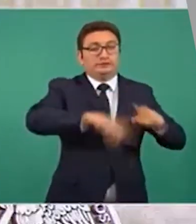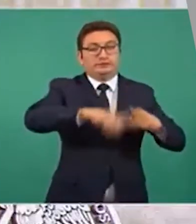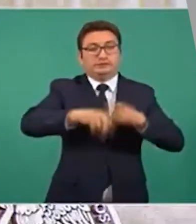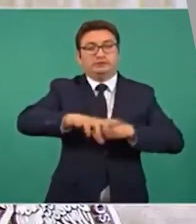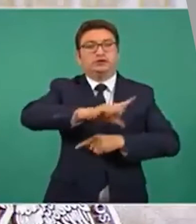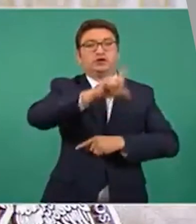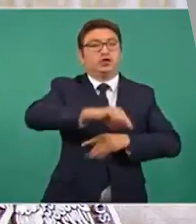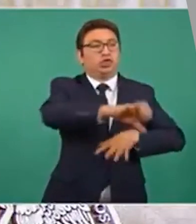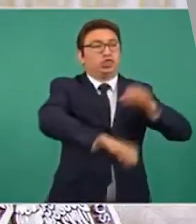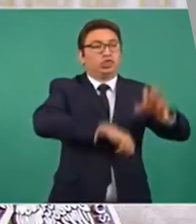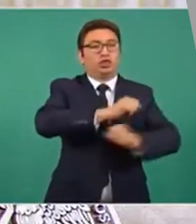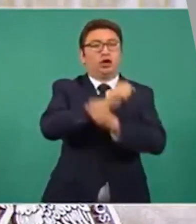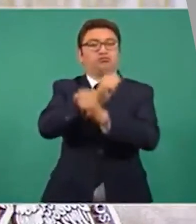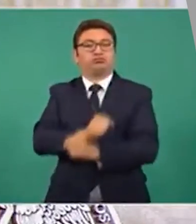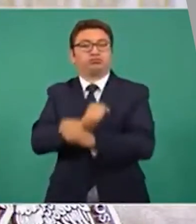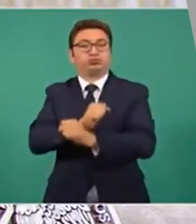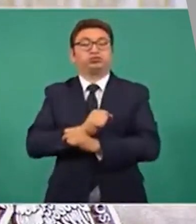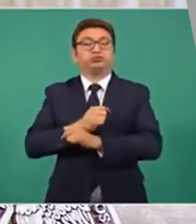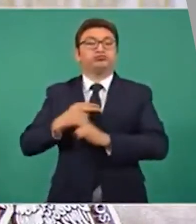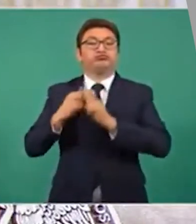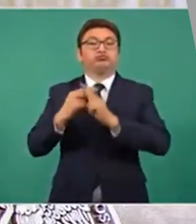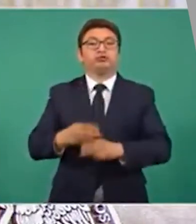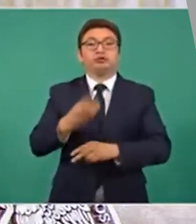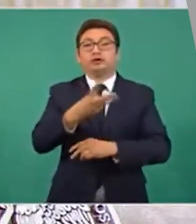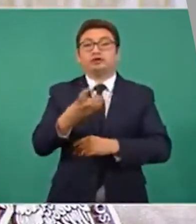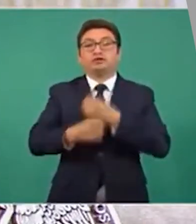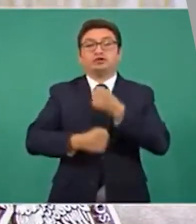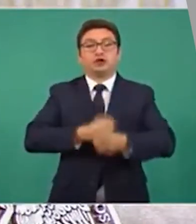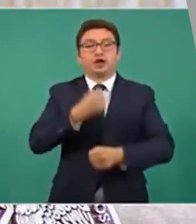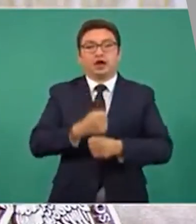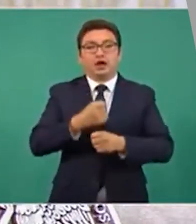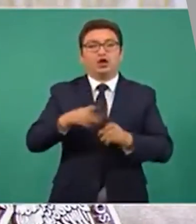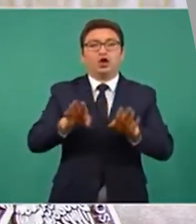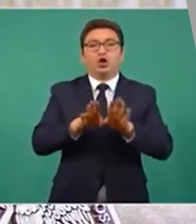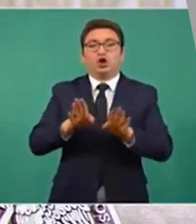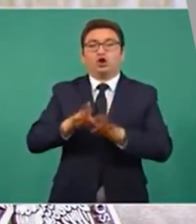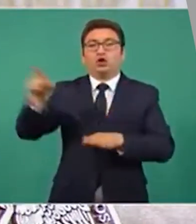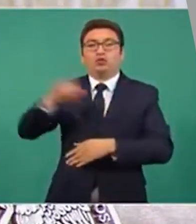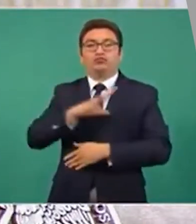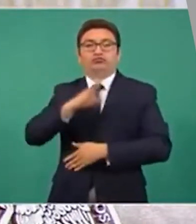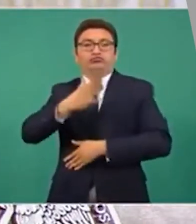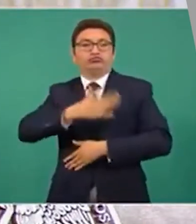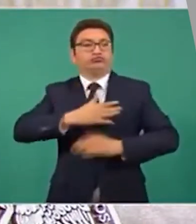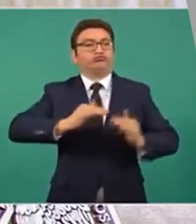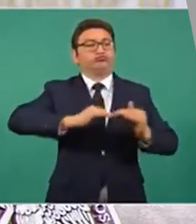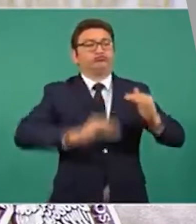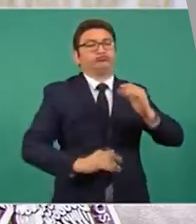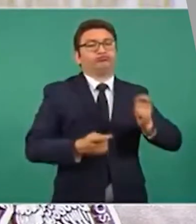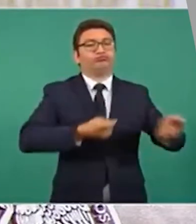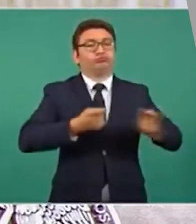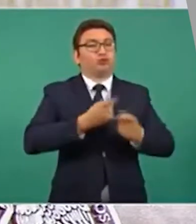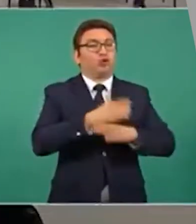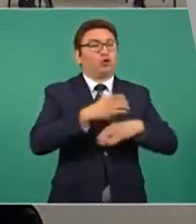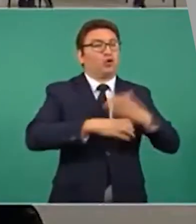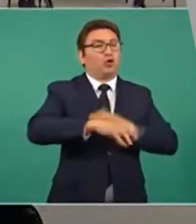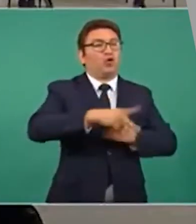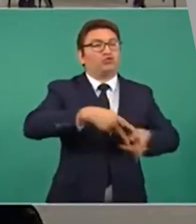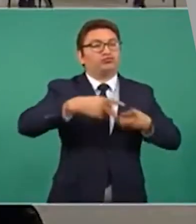esclavos. Durante 300 años se estableció un régimen colonial de opresión y saqueo.